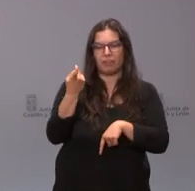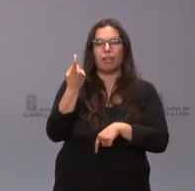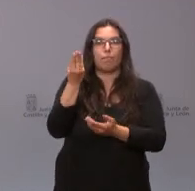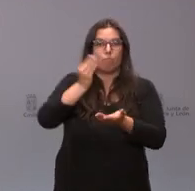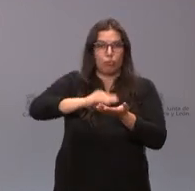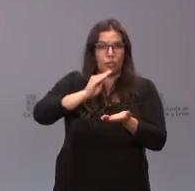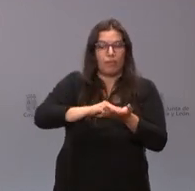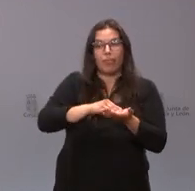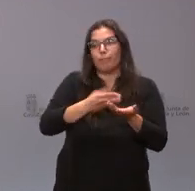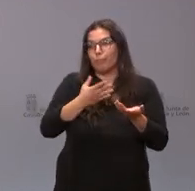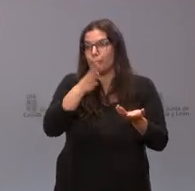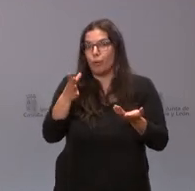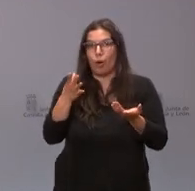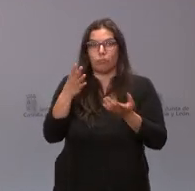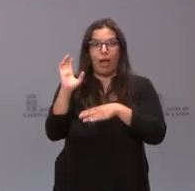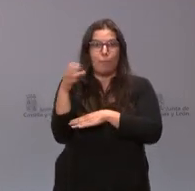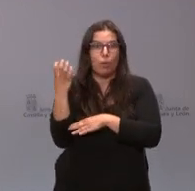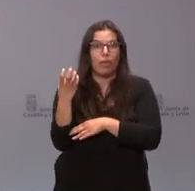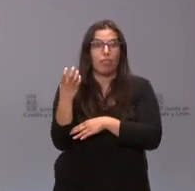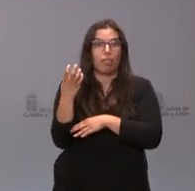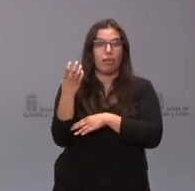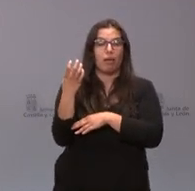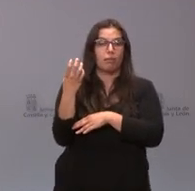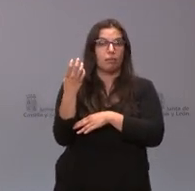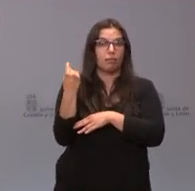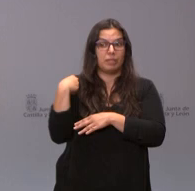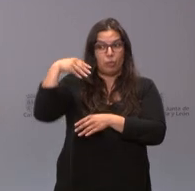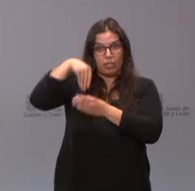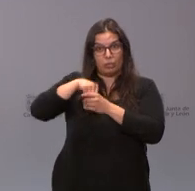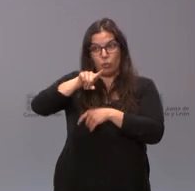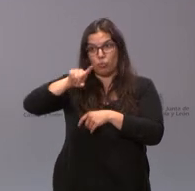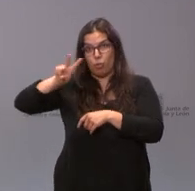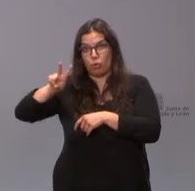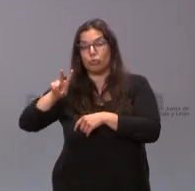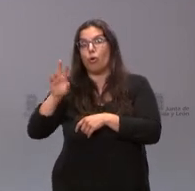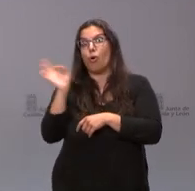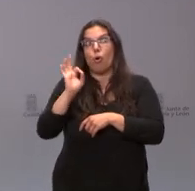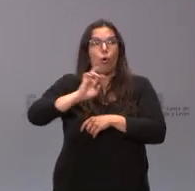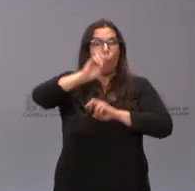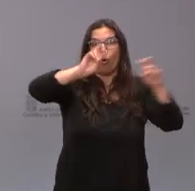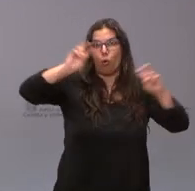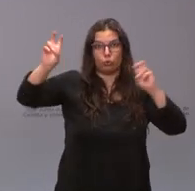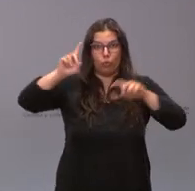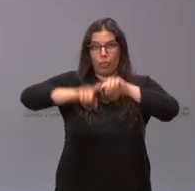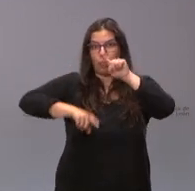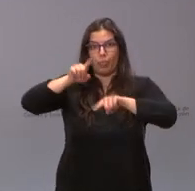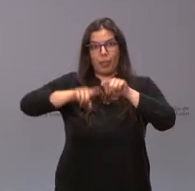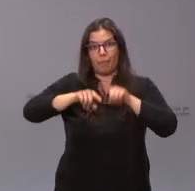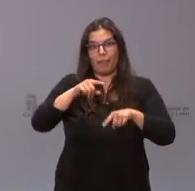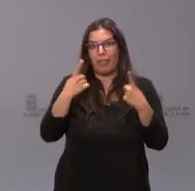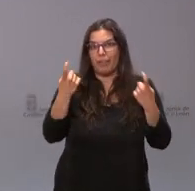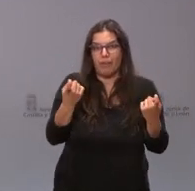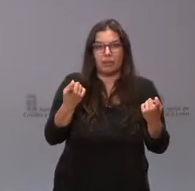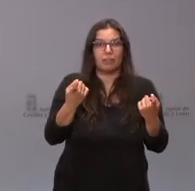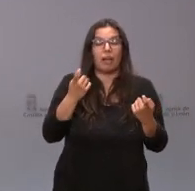son o los servicios sanitarios que están ubicados en el propio 112 o otros servicios de distinta naturaleza,